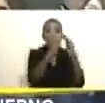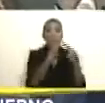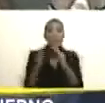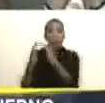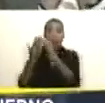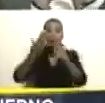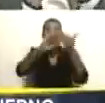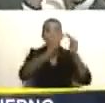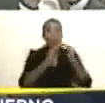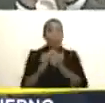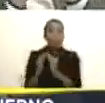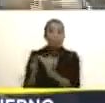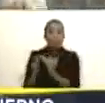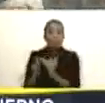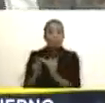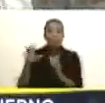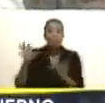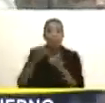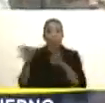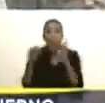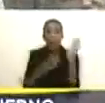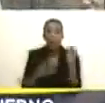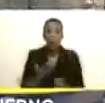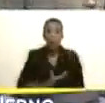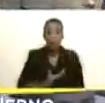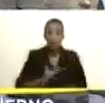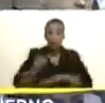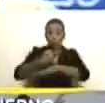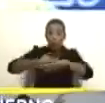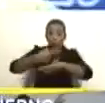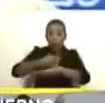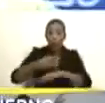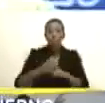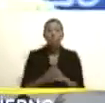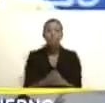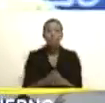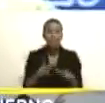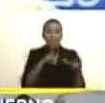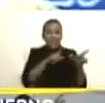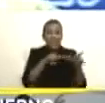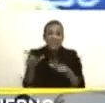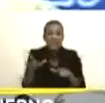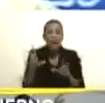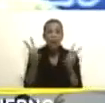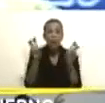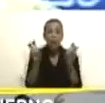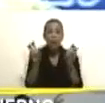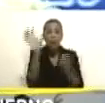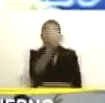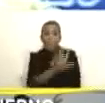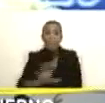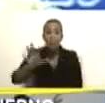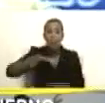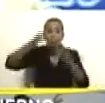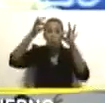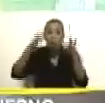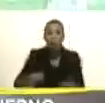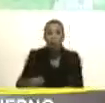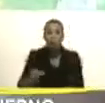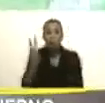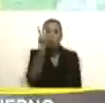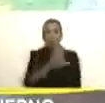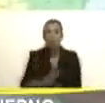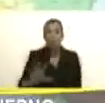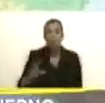Venezuela, gobernadores, gobernadoras, alcaldes y alcaldesas, el nuevo mapa oficial de la República